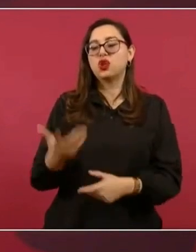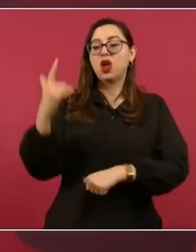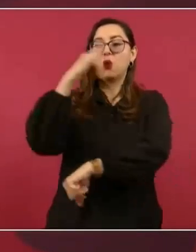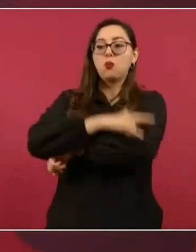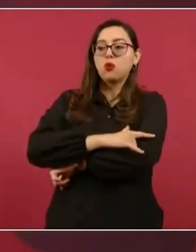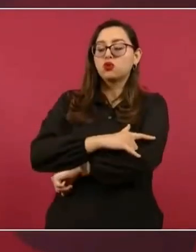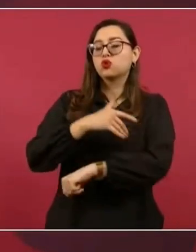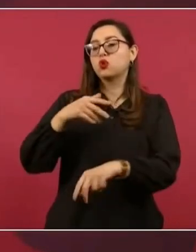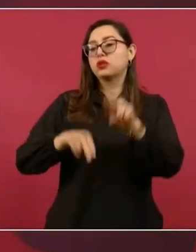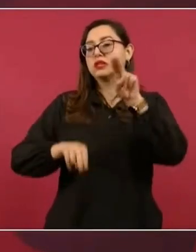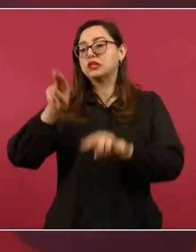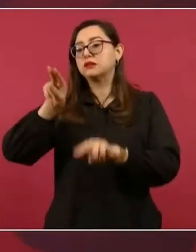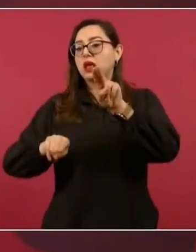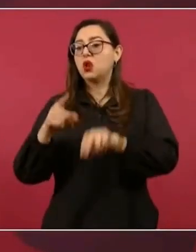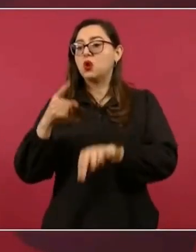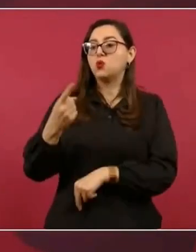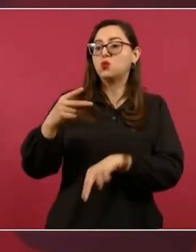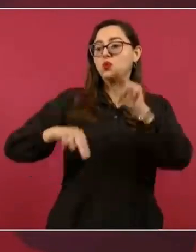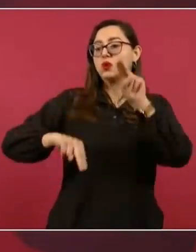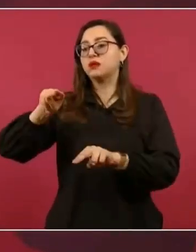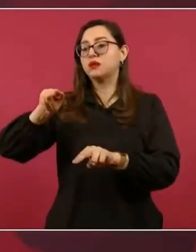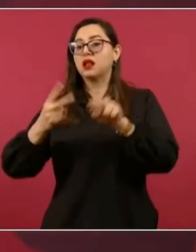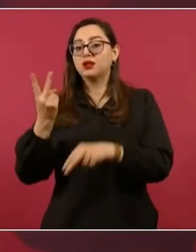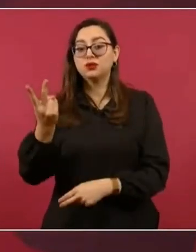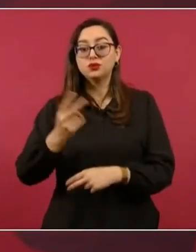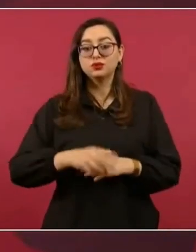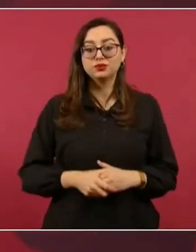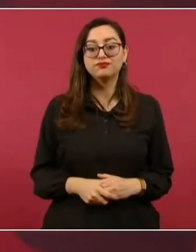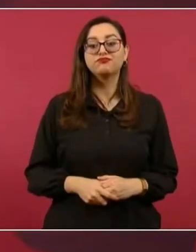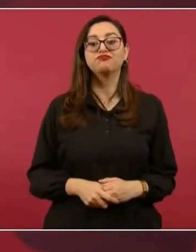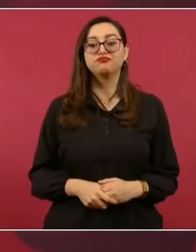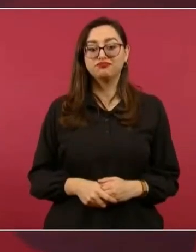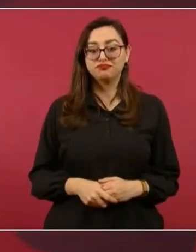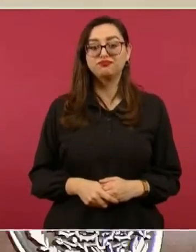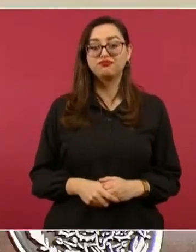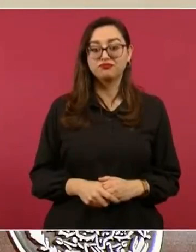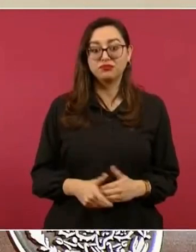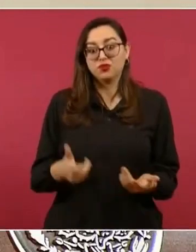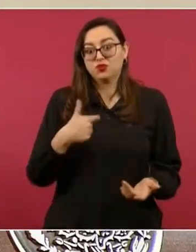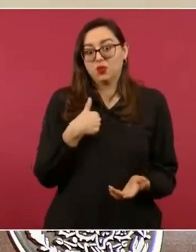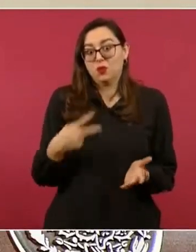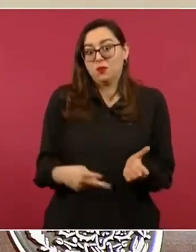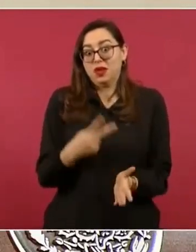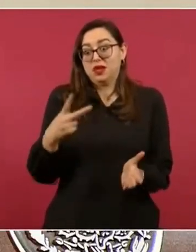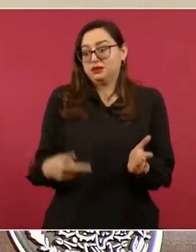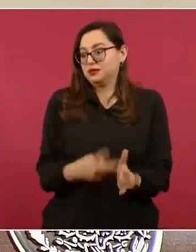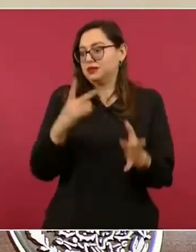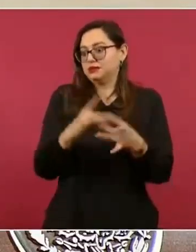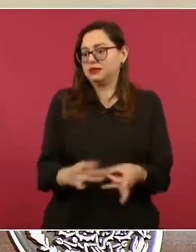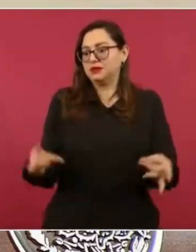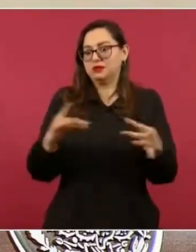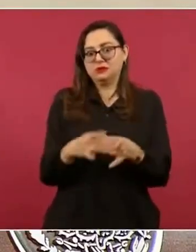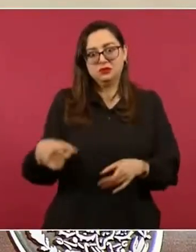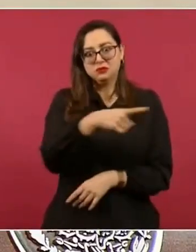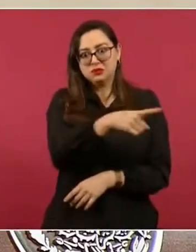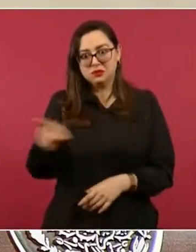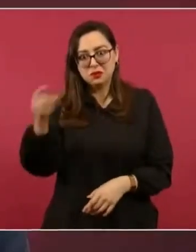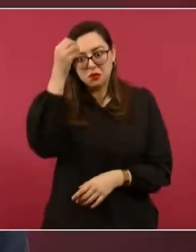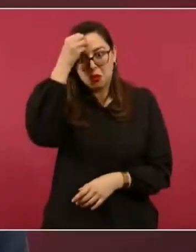Cuando manejaba el aeropuerto de la ciudad, ya parezco disco rayado, pero hay que estárselos diciendo.